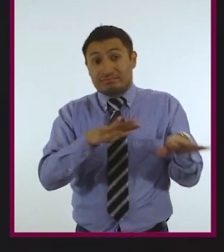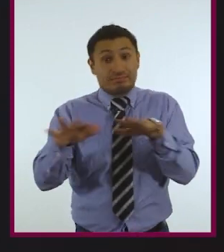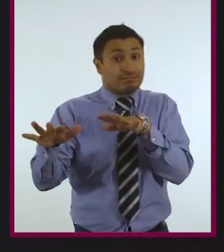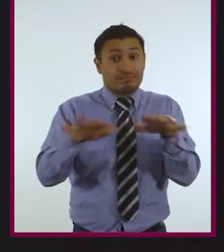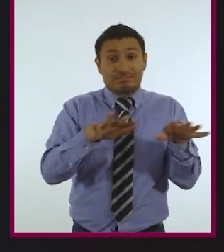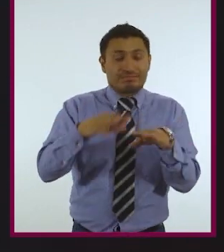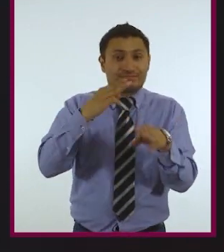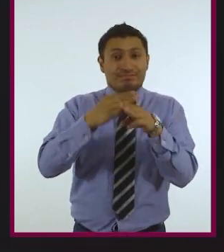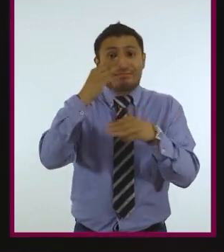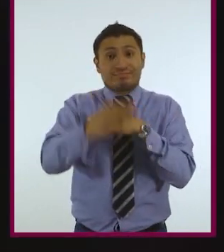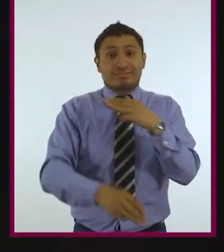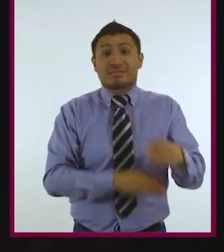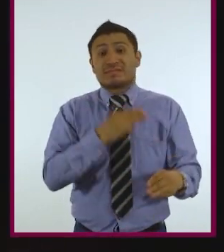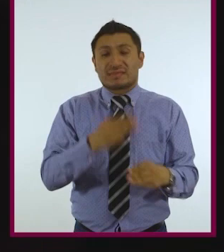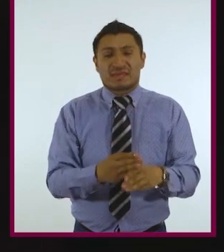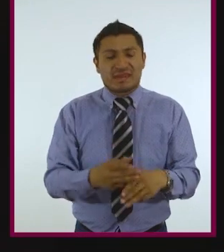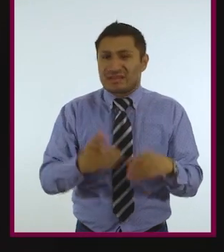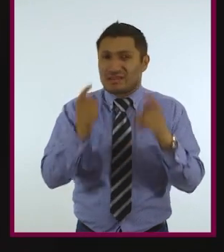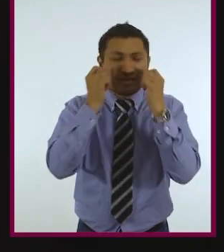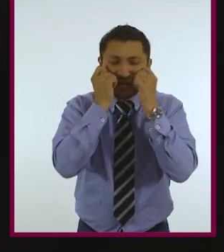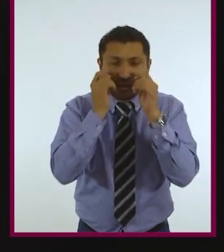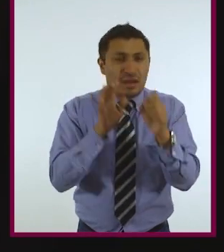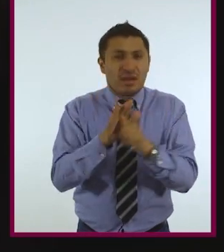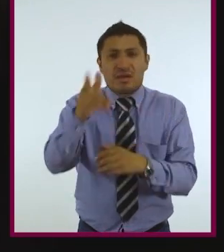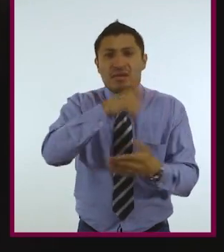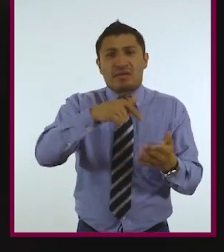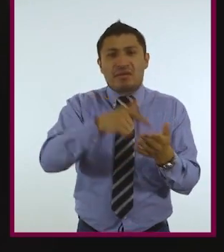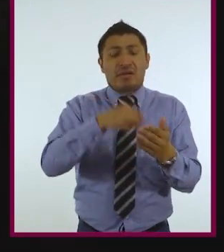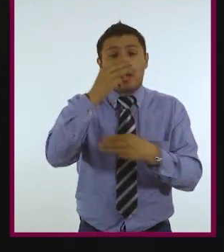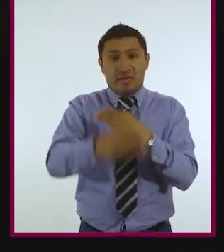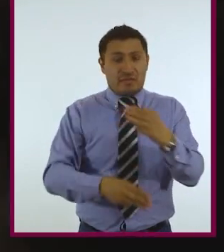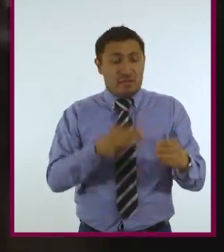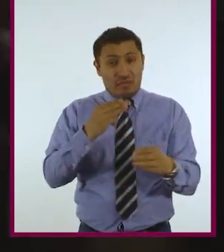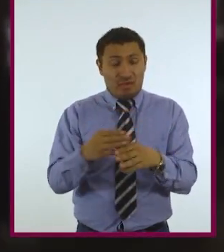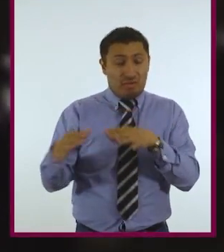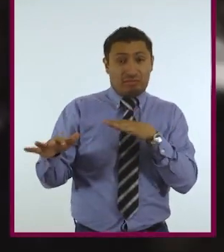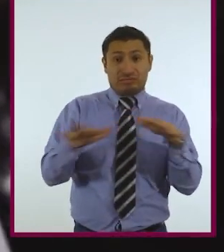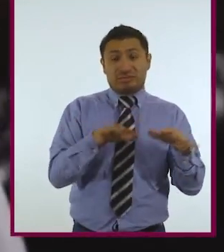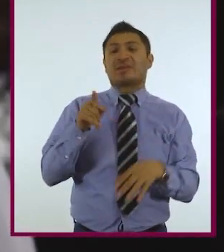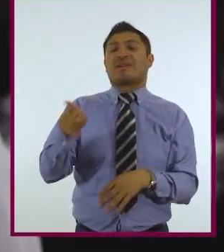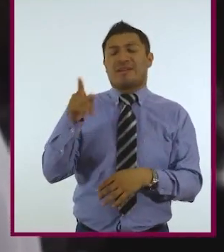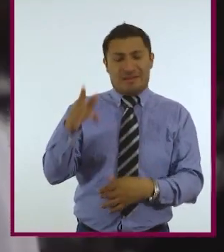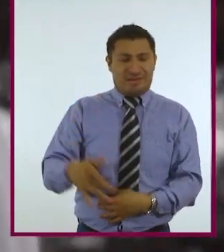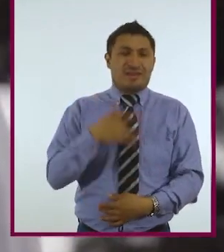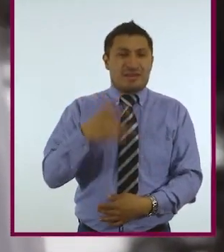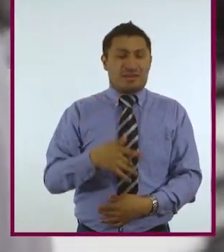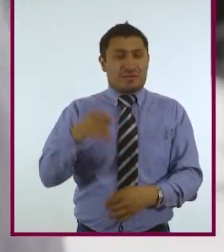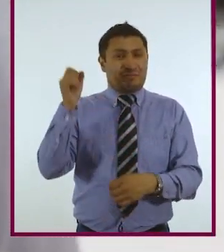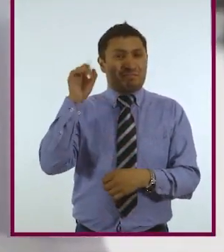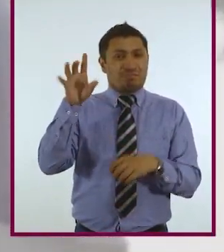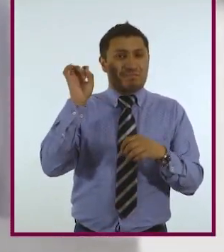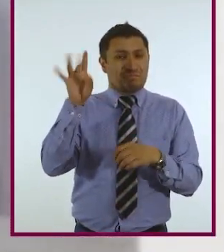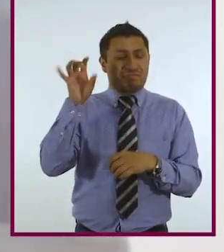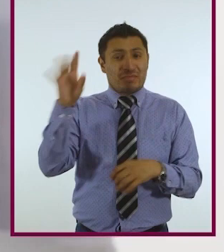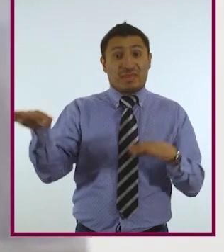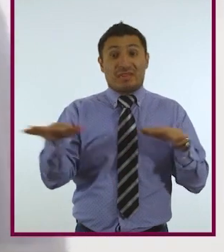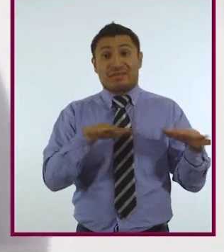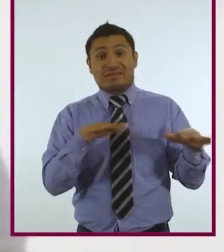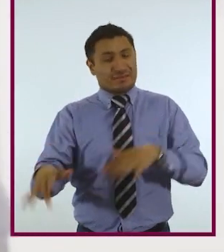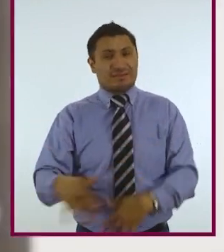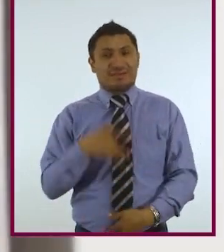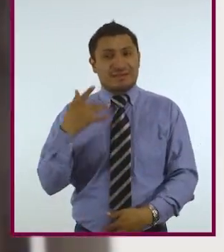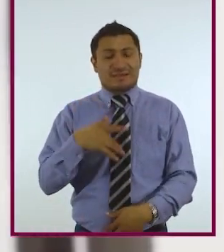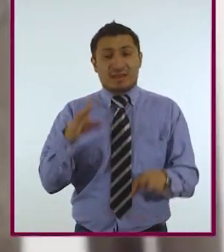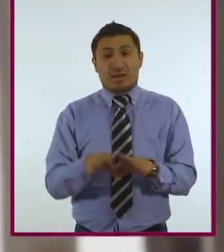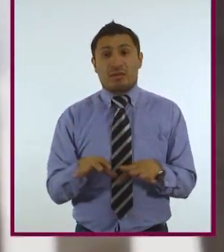registra en el planeta. No importa en qué parte del mundo tenga lugar, Moon recibe la señal de los sismos y siente